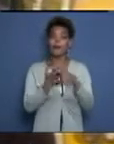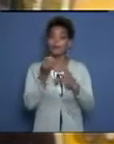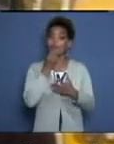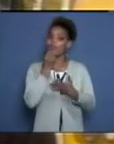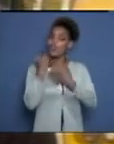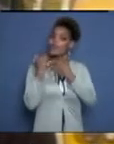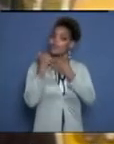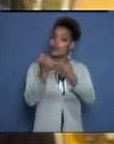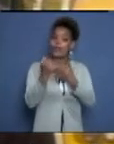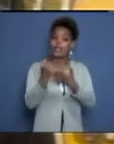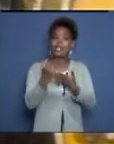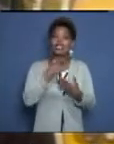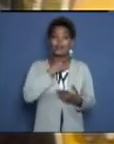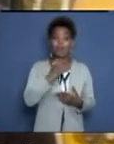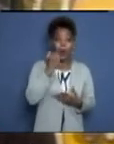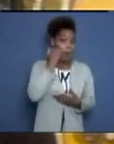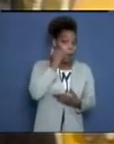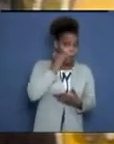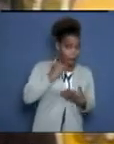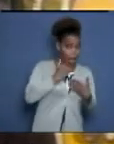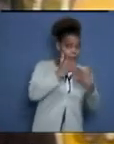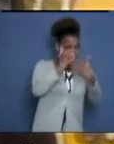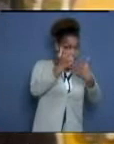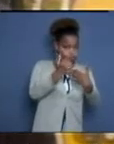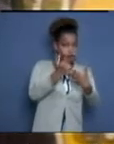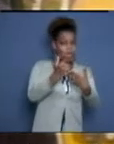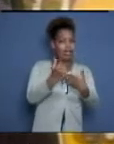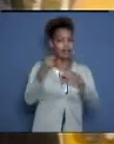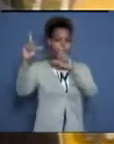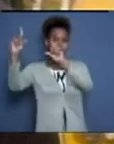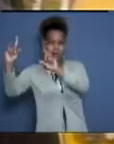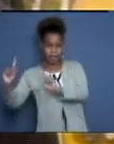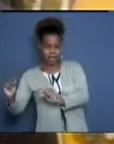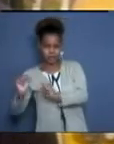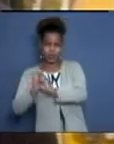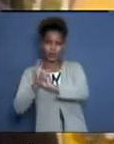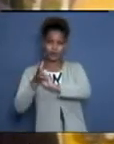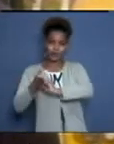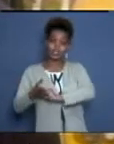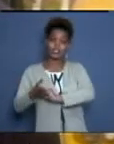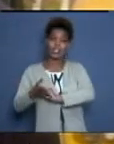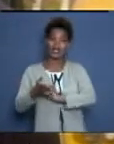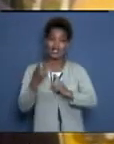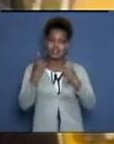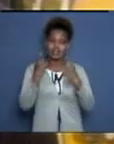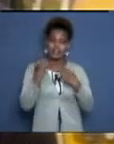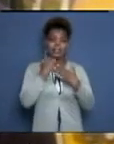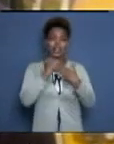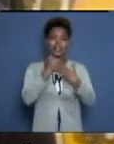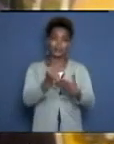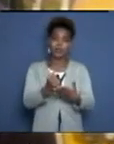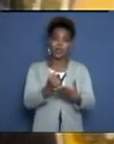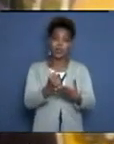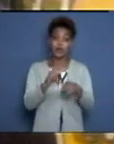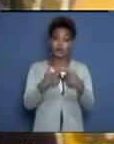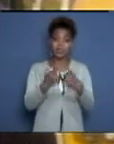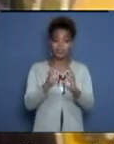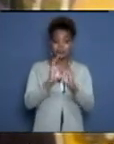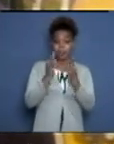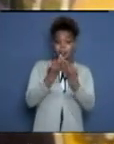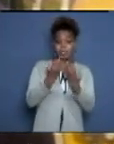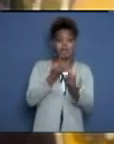Mientras más personas ayudemos, menos contagiados pueden haber y menos posibilidad tiene nuestra familia de